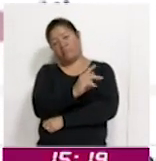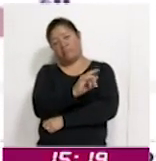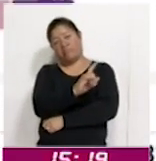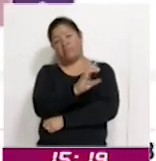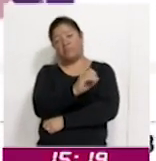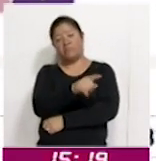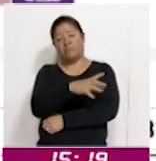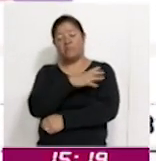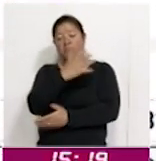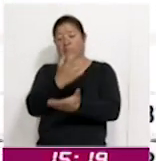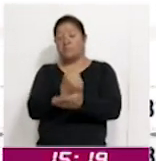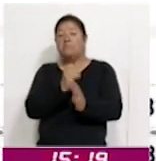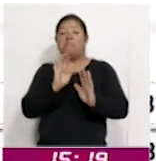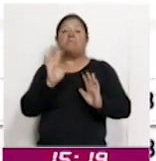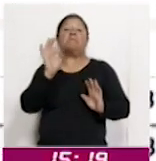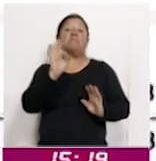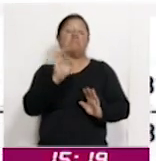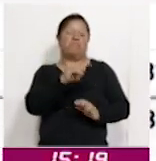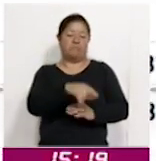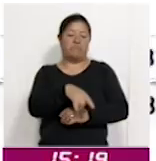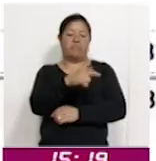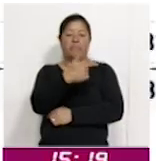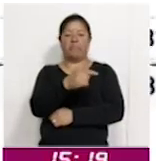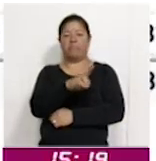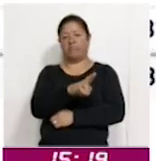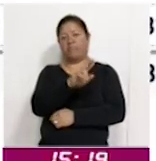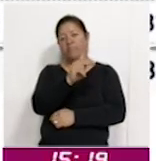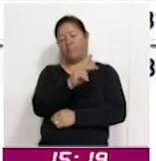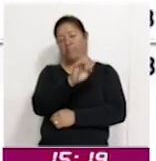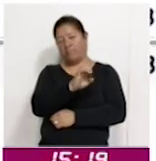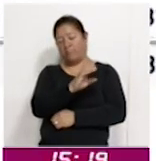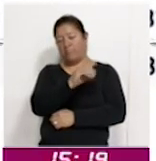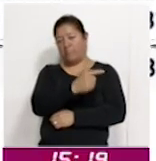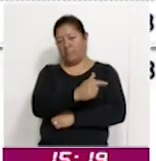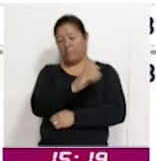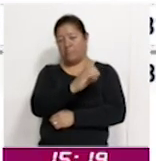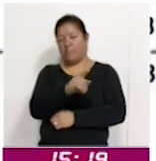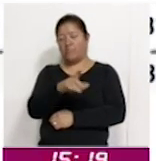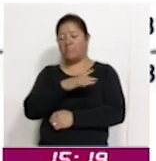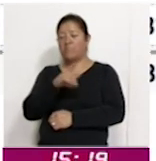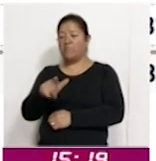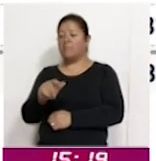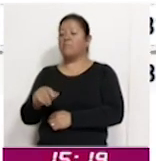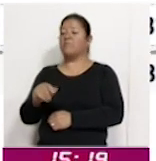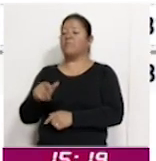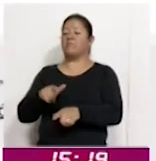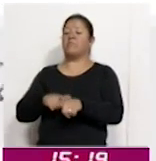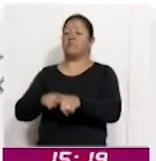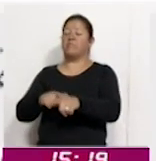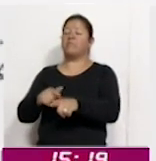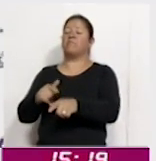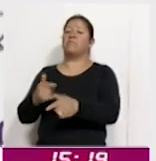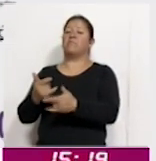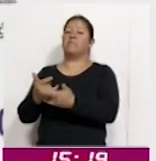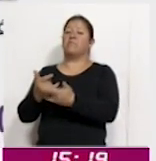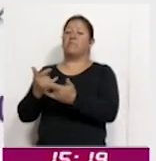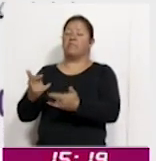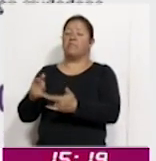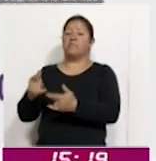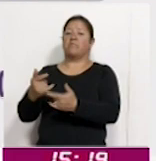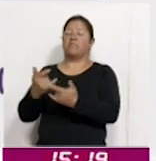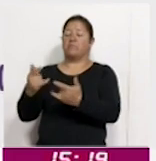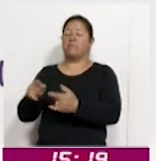ganadora fue Guadalupe García Cervantes, abanderada por la coalición Sigamos Haciendo Historia en Tlaxcala. En este caso obtuvo